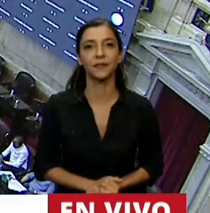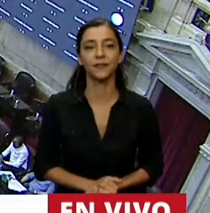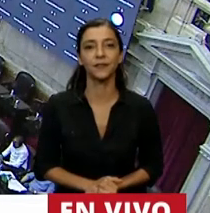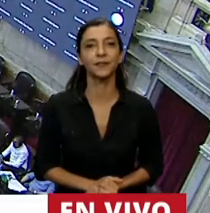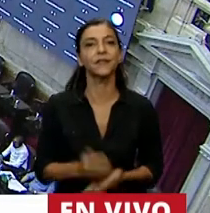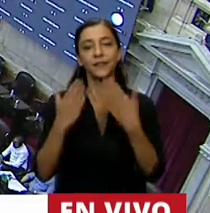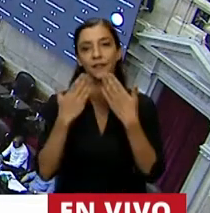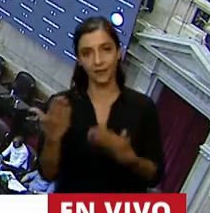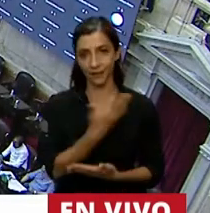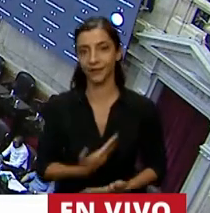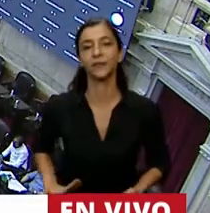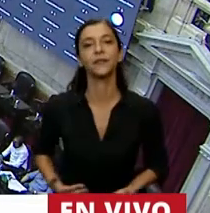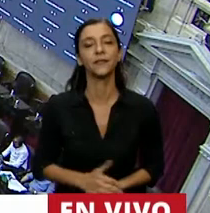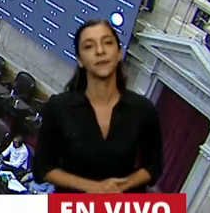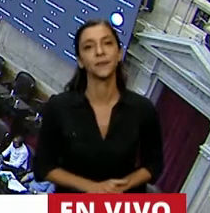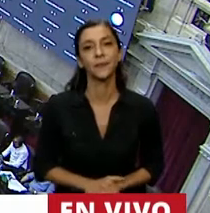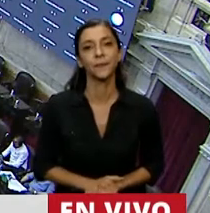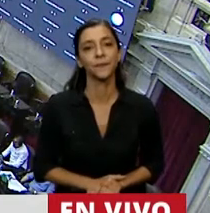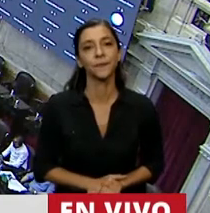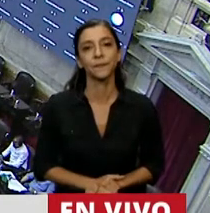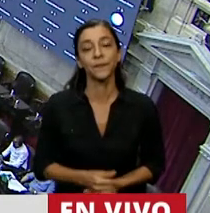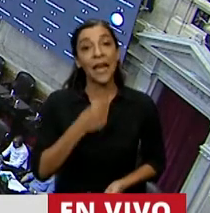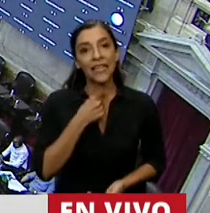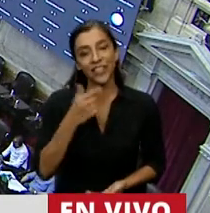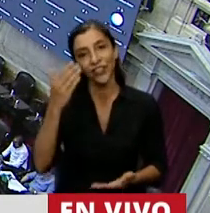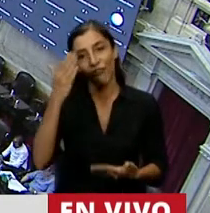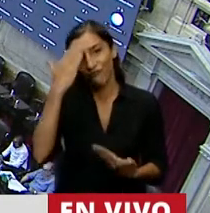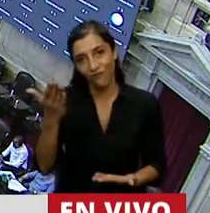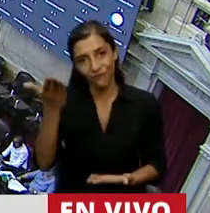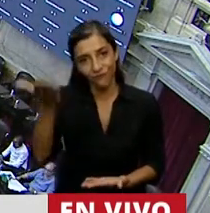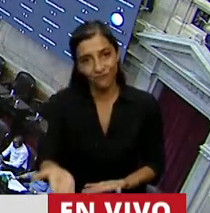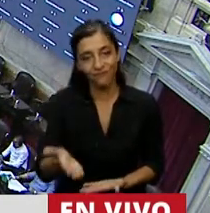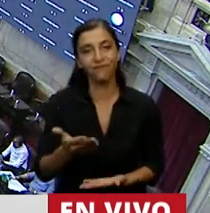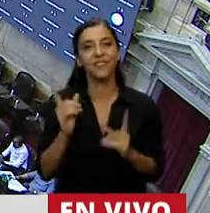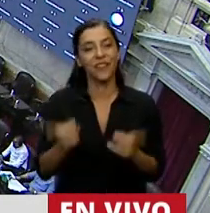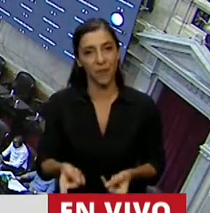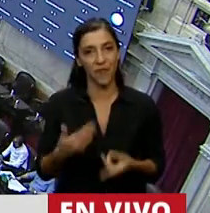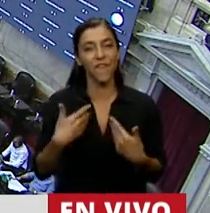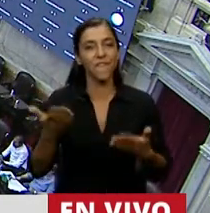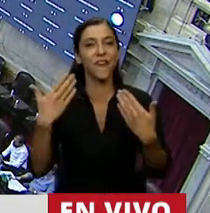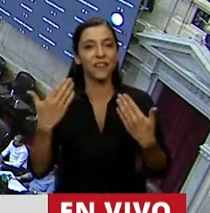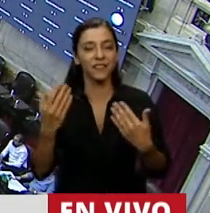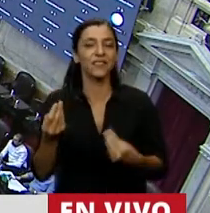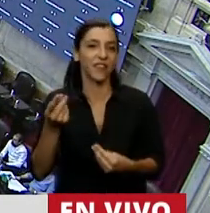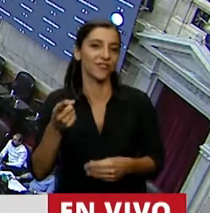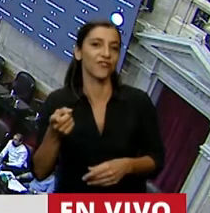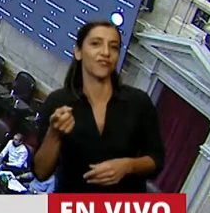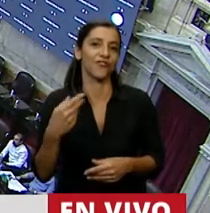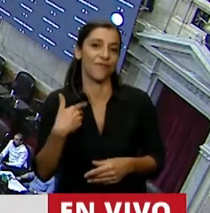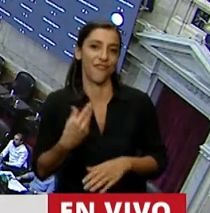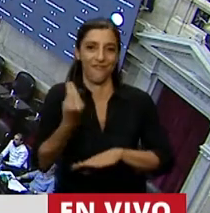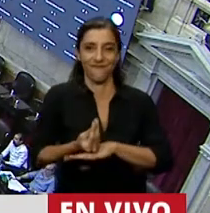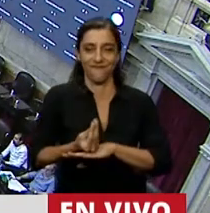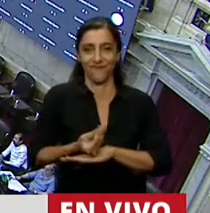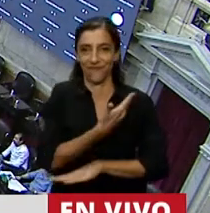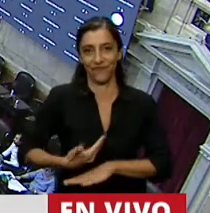Gracias, Presidente. Quiero saludarlo a usted y felicitarlo por su reelección, a las autoridades de